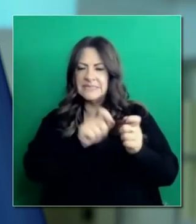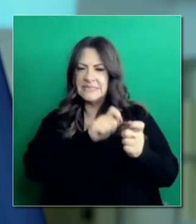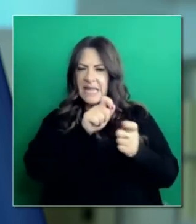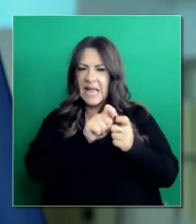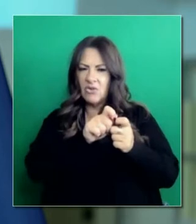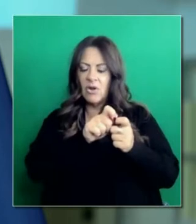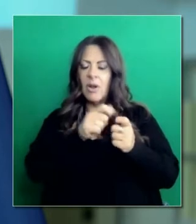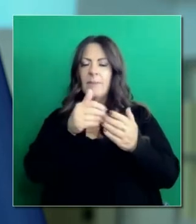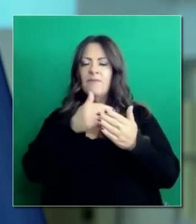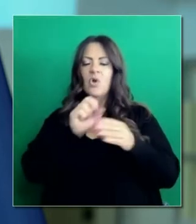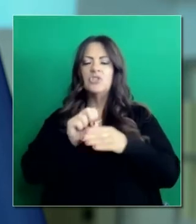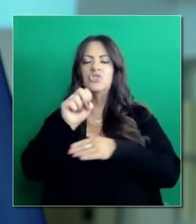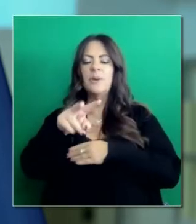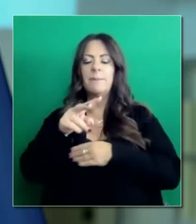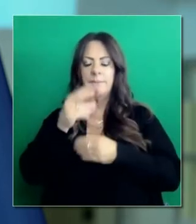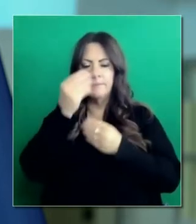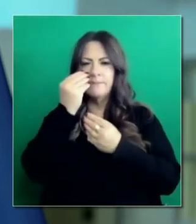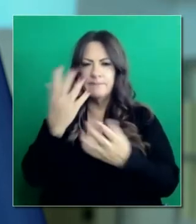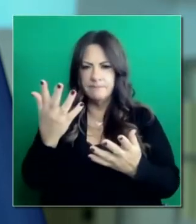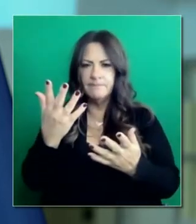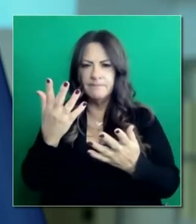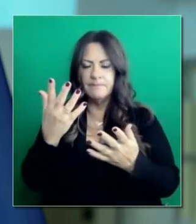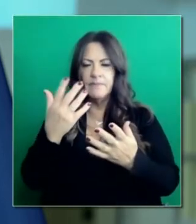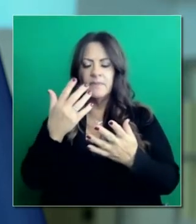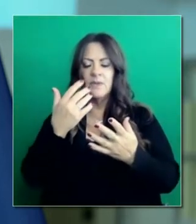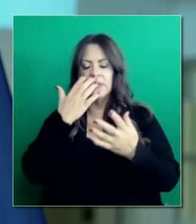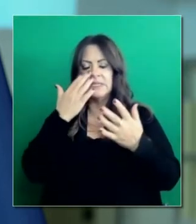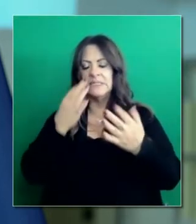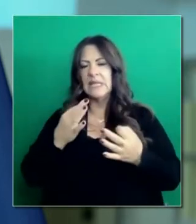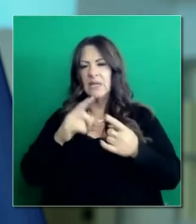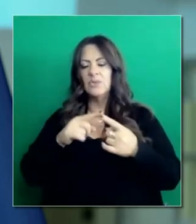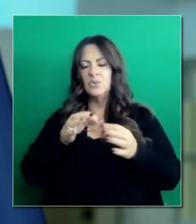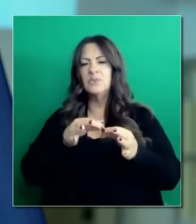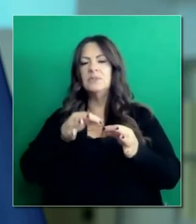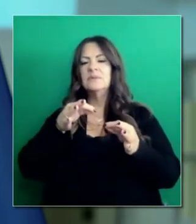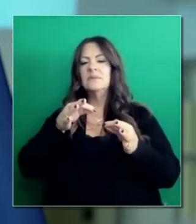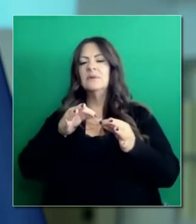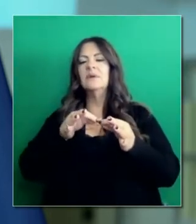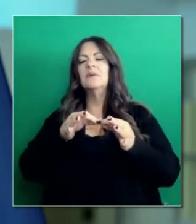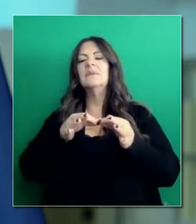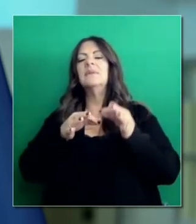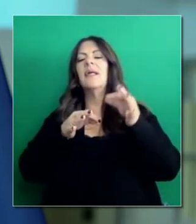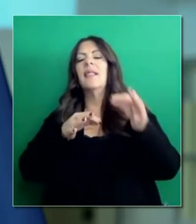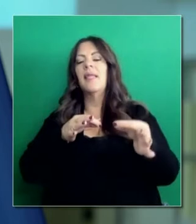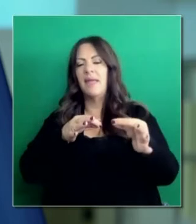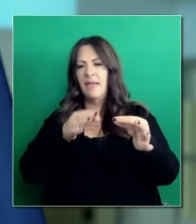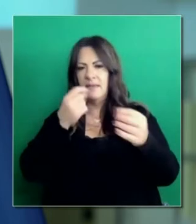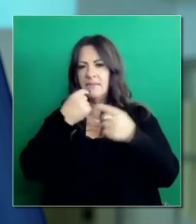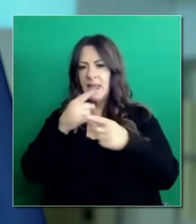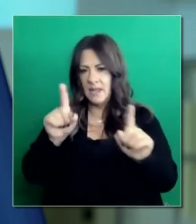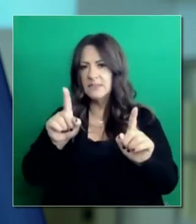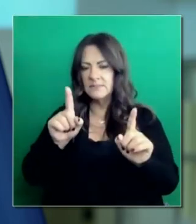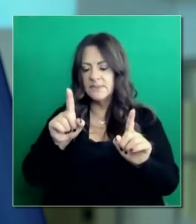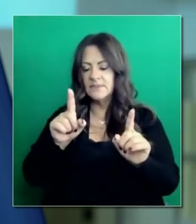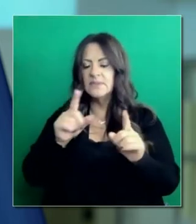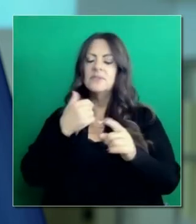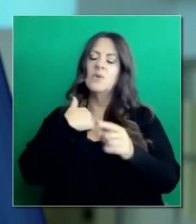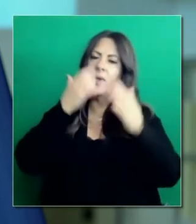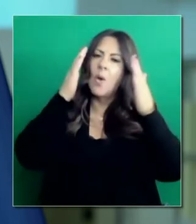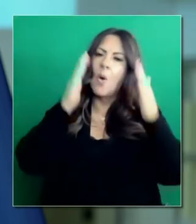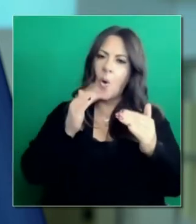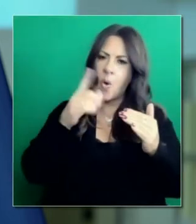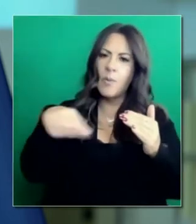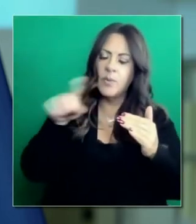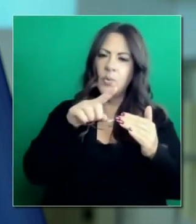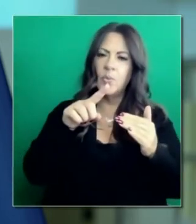siempre al tanto del nivel de corrección y de certeza que teníamos.